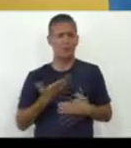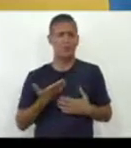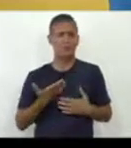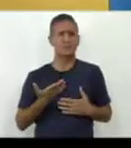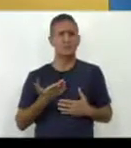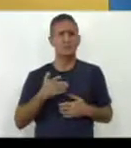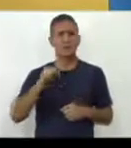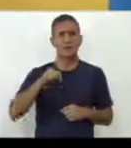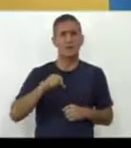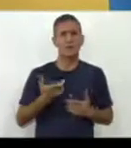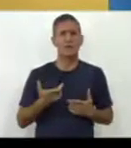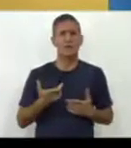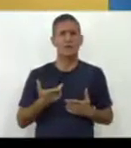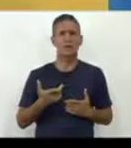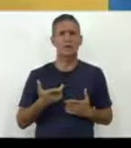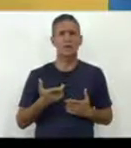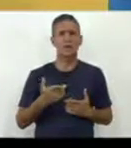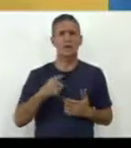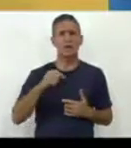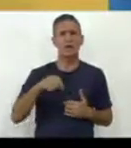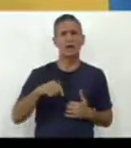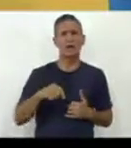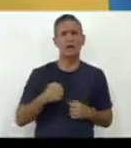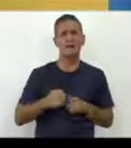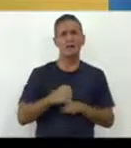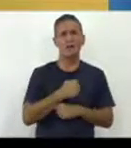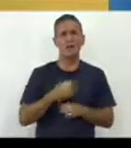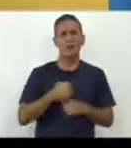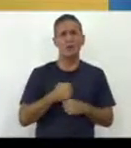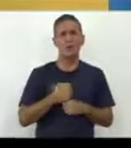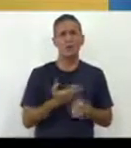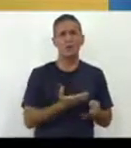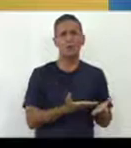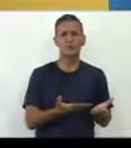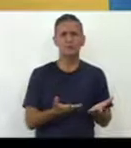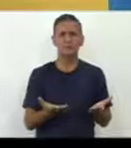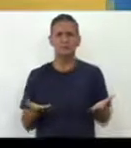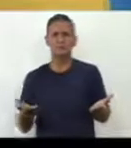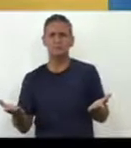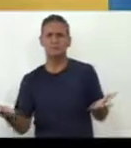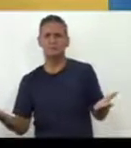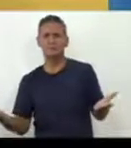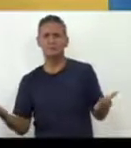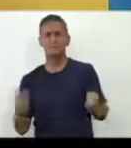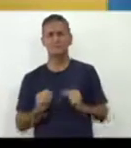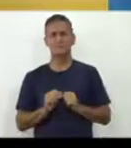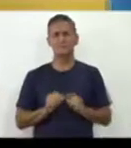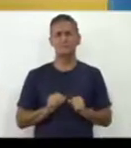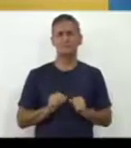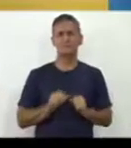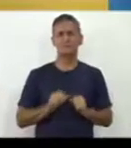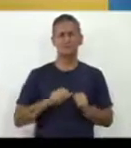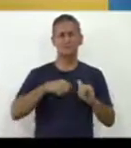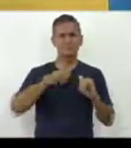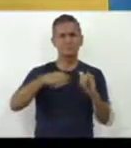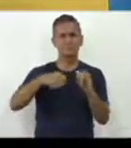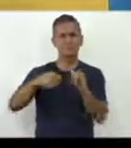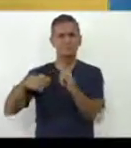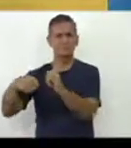una utilización indiscriminada de estos soportes y de sus contenidos. Yo quiero comentarles